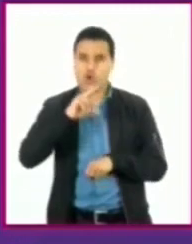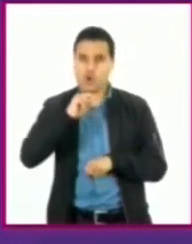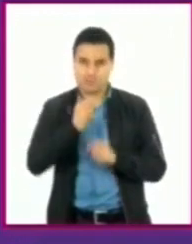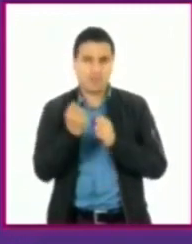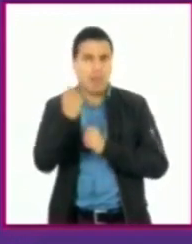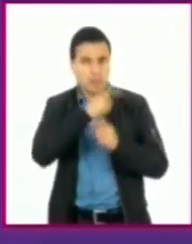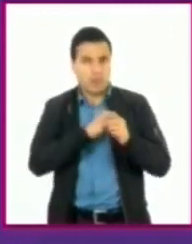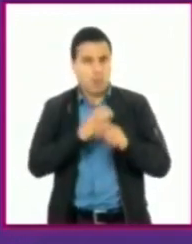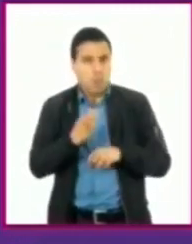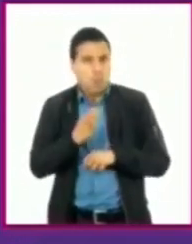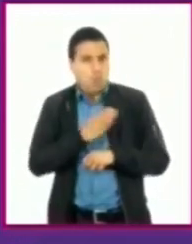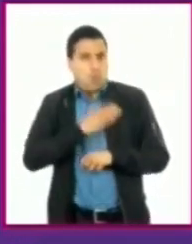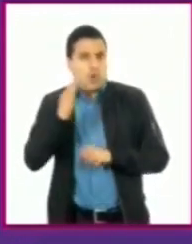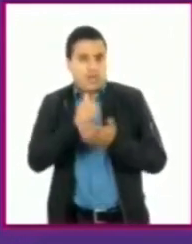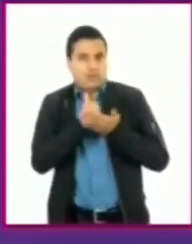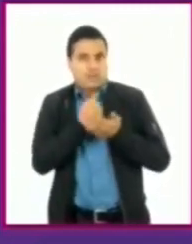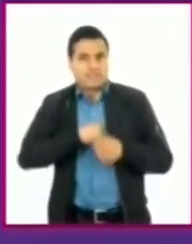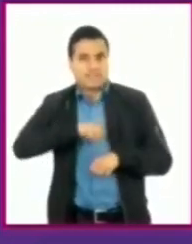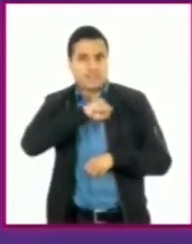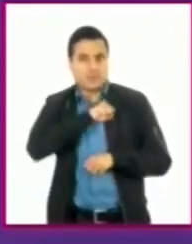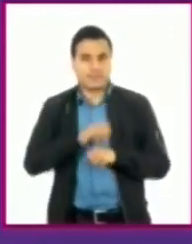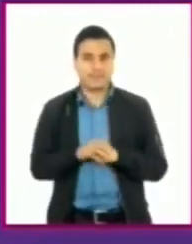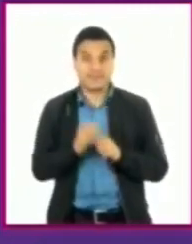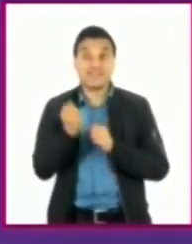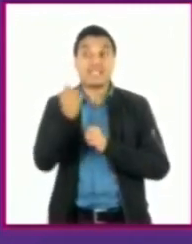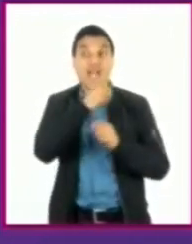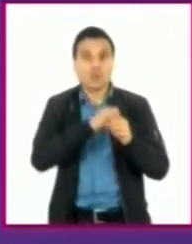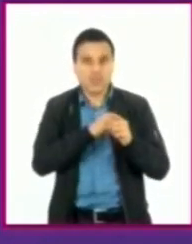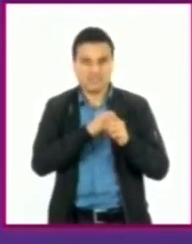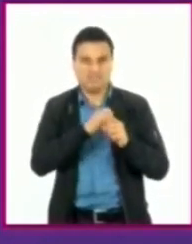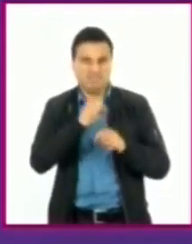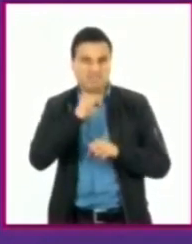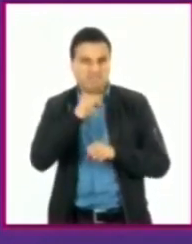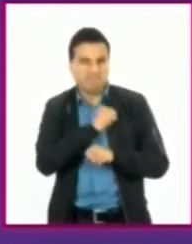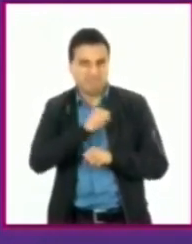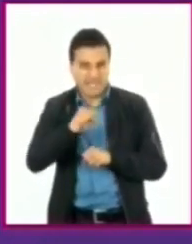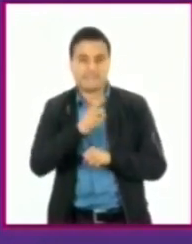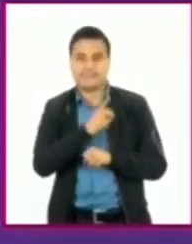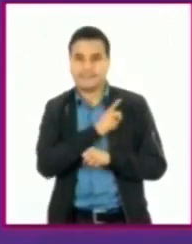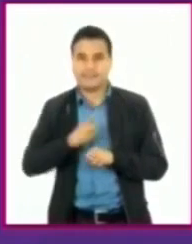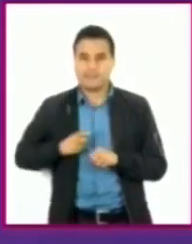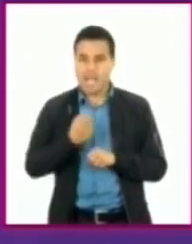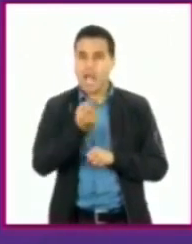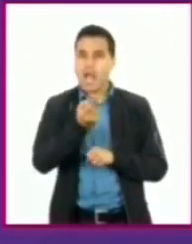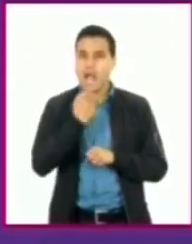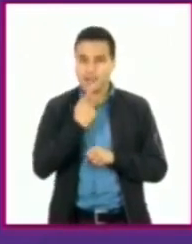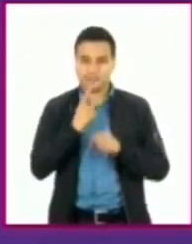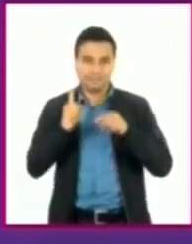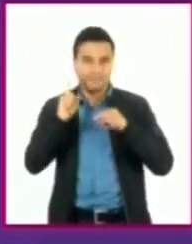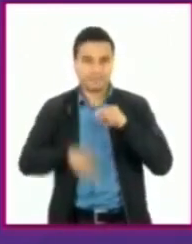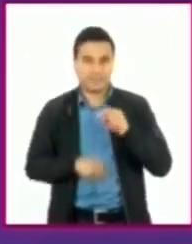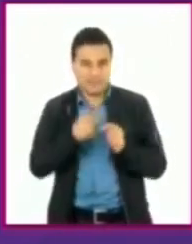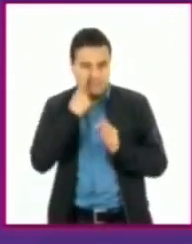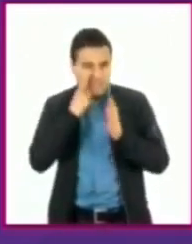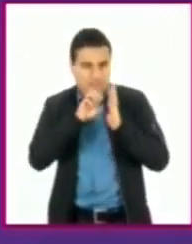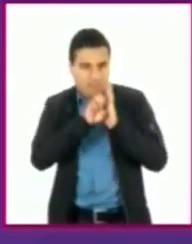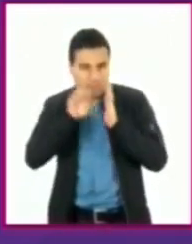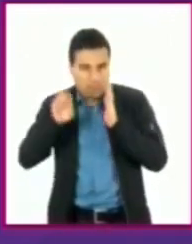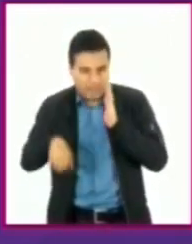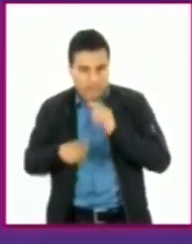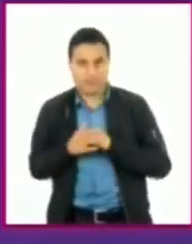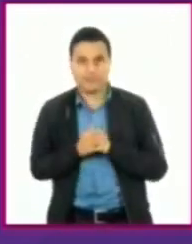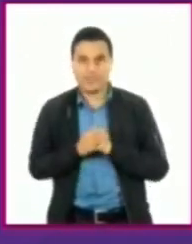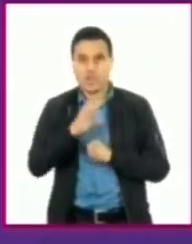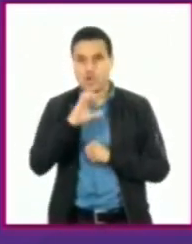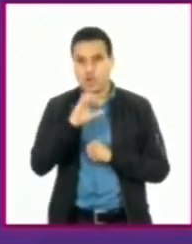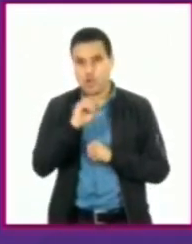una buena salud. Pero las que no se enferman se deben tratar médicamente. Algunos ejemplos de enfermedades bacterianas son